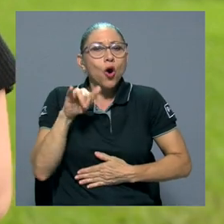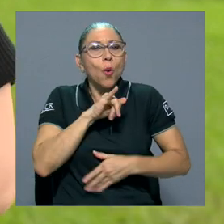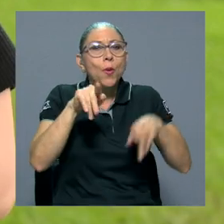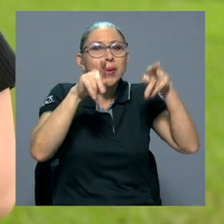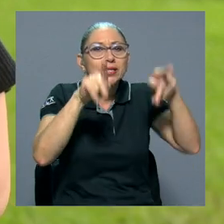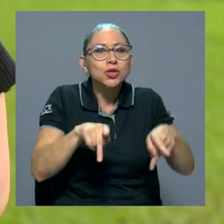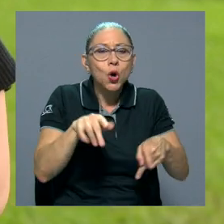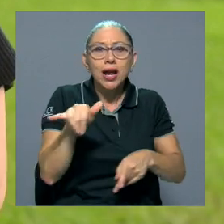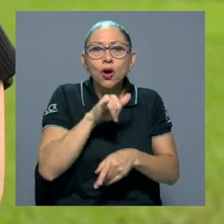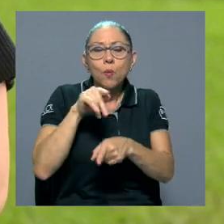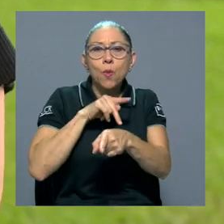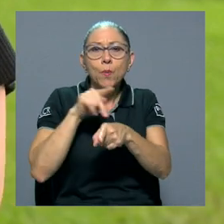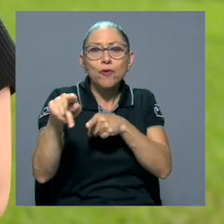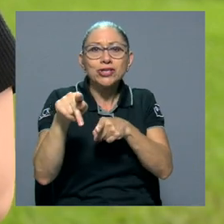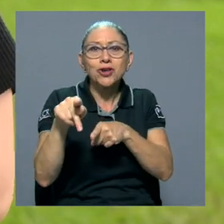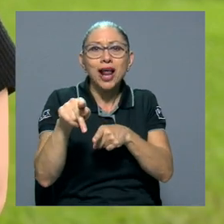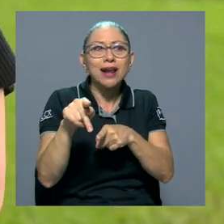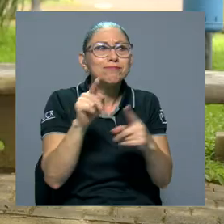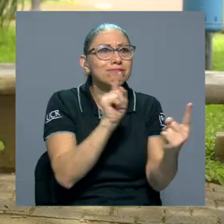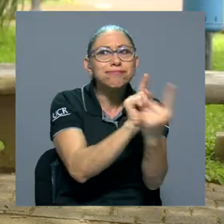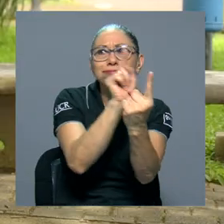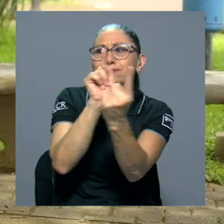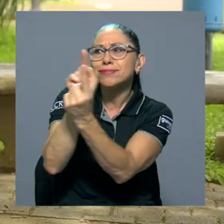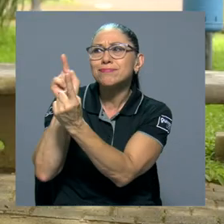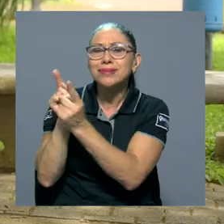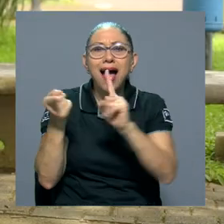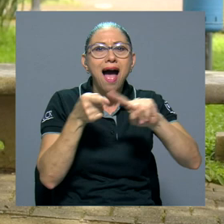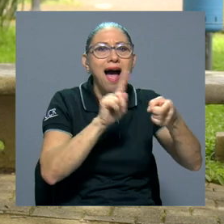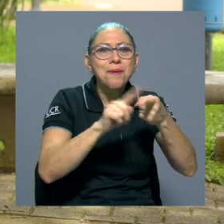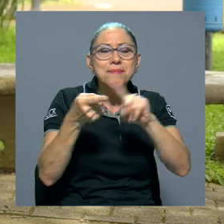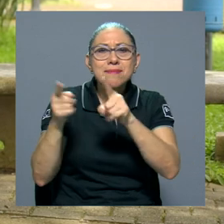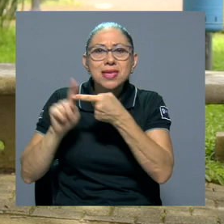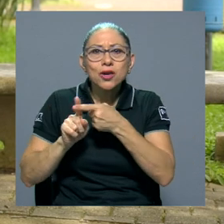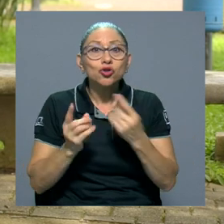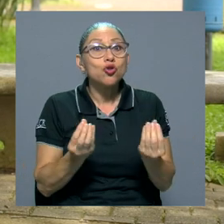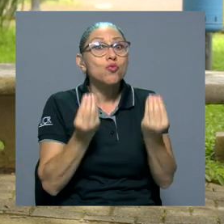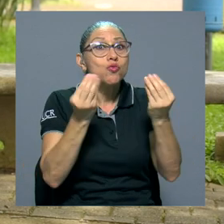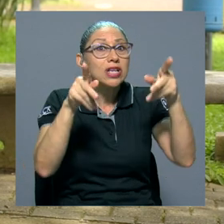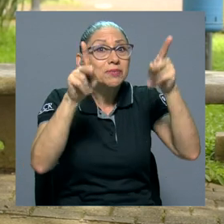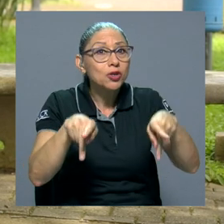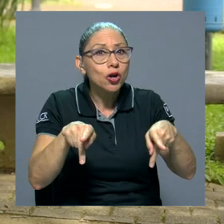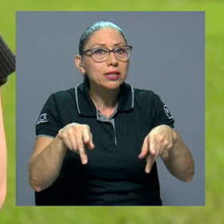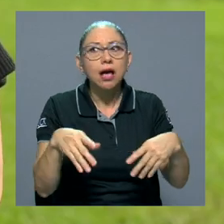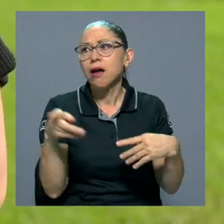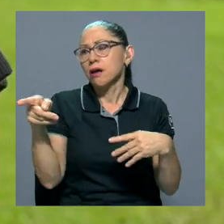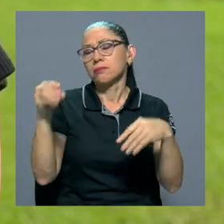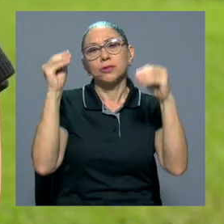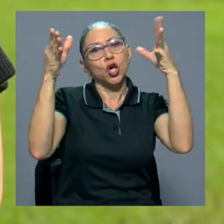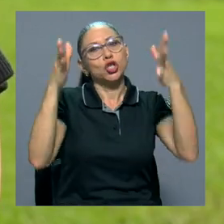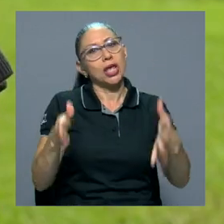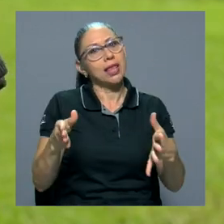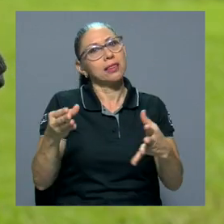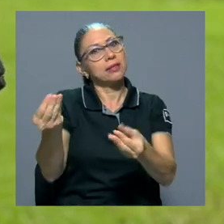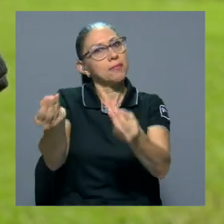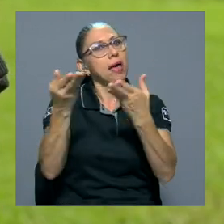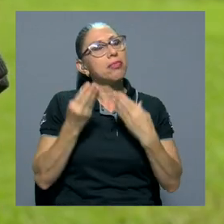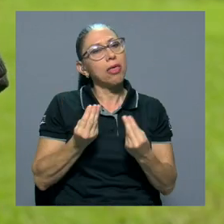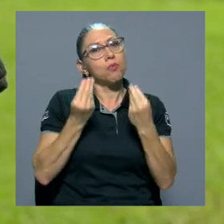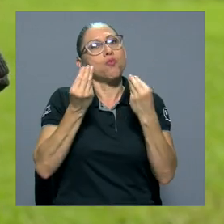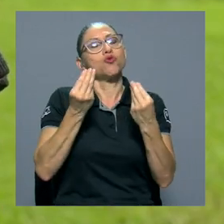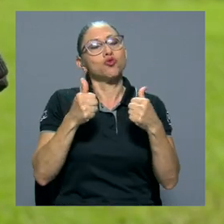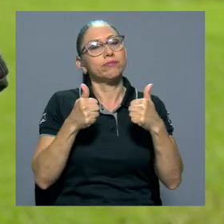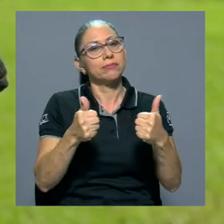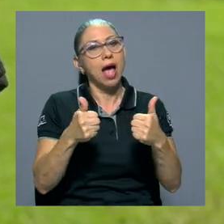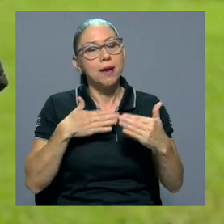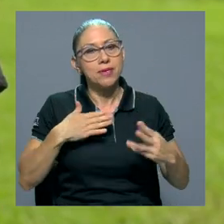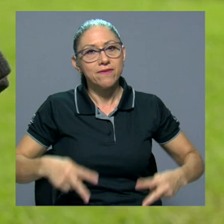como profesional, encontré amigos, muchas personas, o sea, como los docentes, creo que han aportado demasiado a mi vida y la verdad